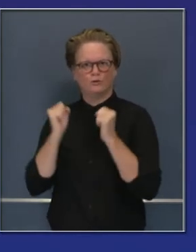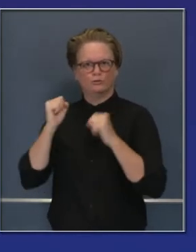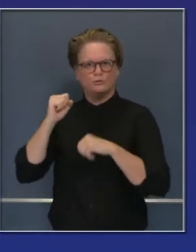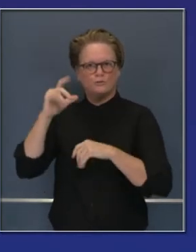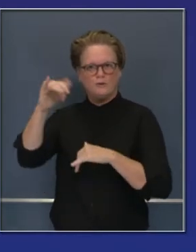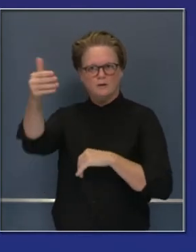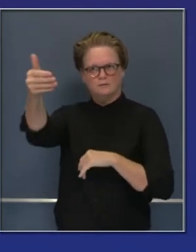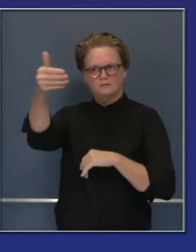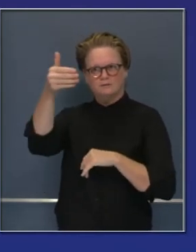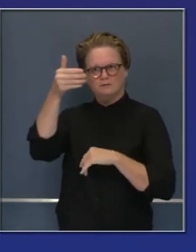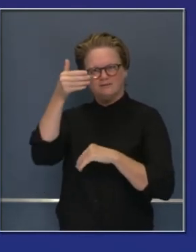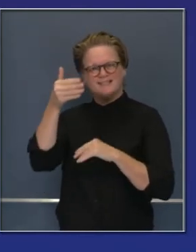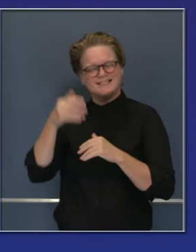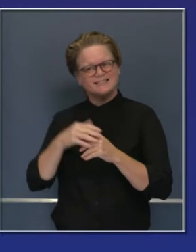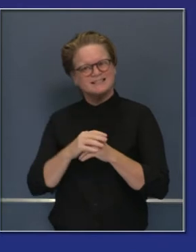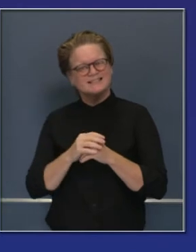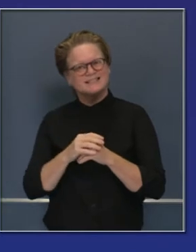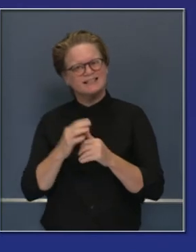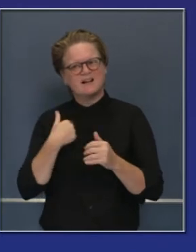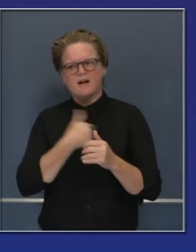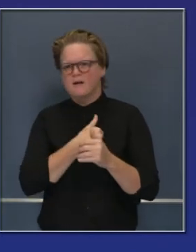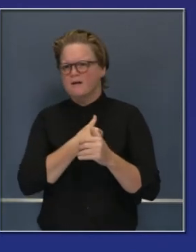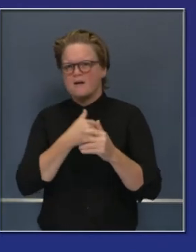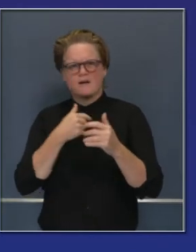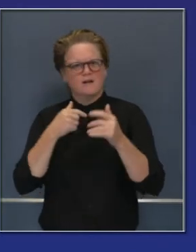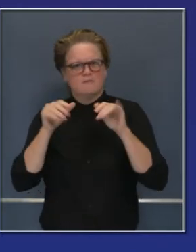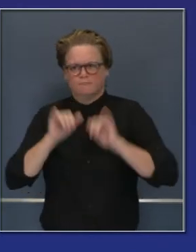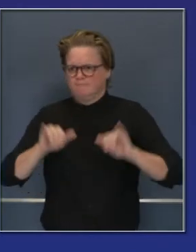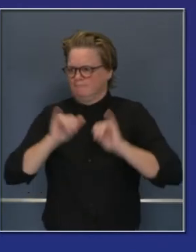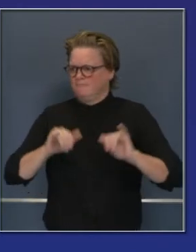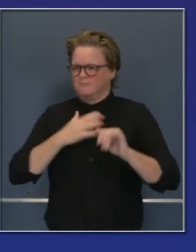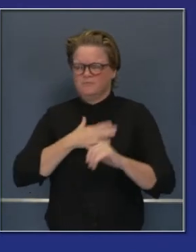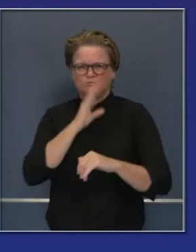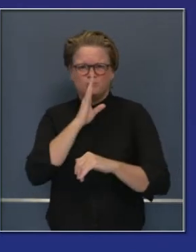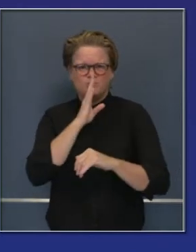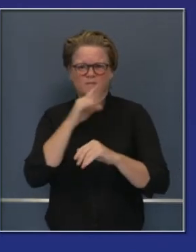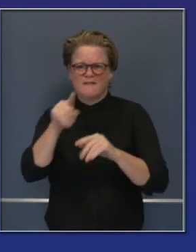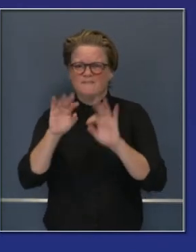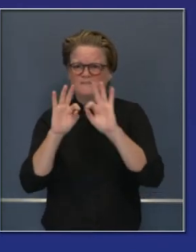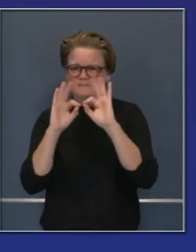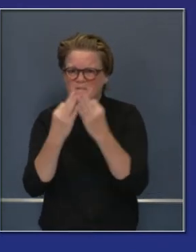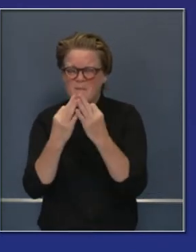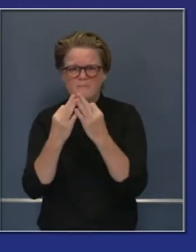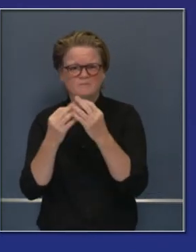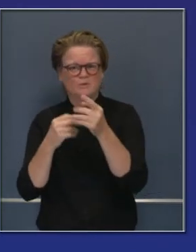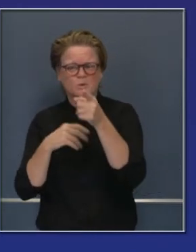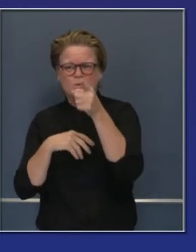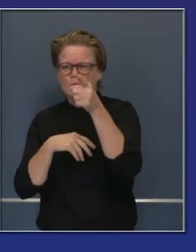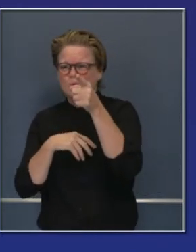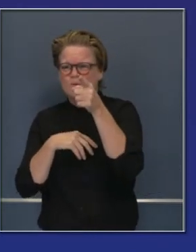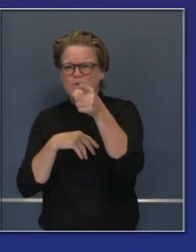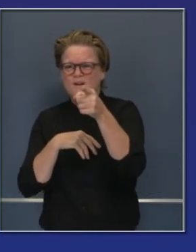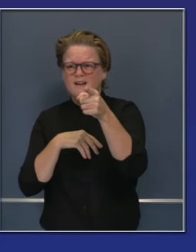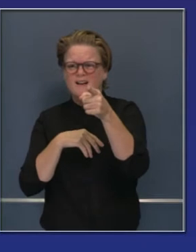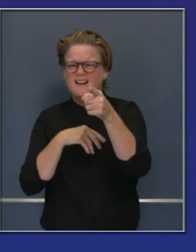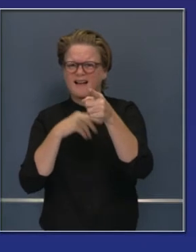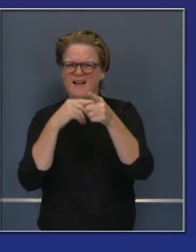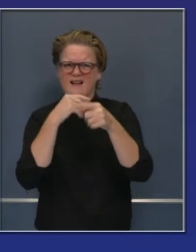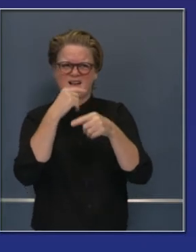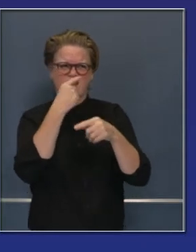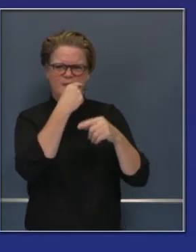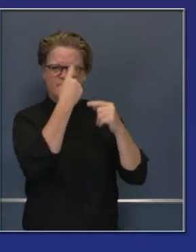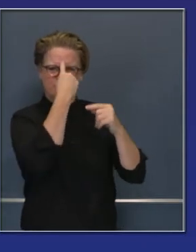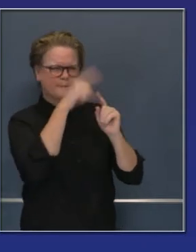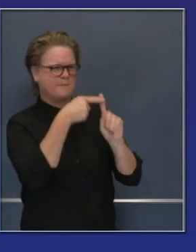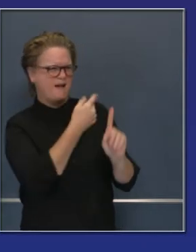médica. Además, no solo deben hacer para ustedes y sus familias, sino también para proteger a nuestro sistema